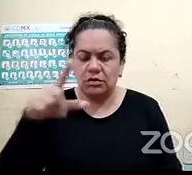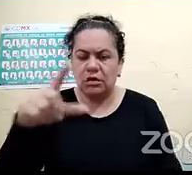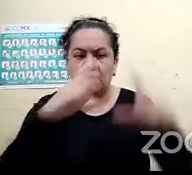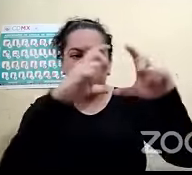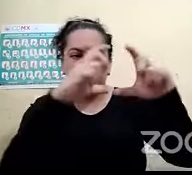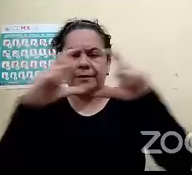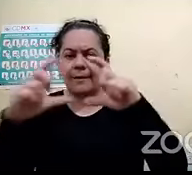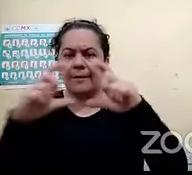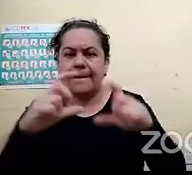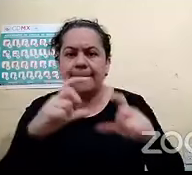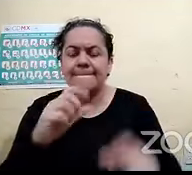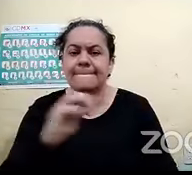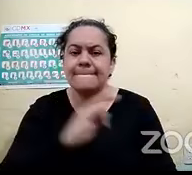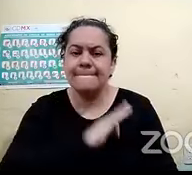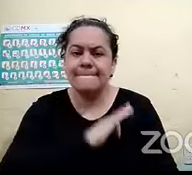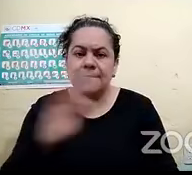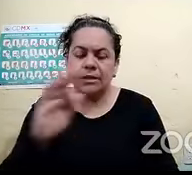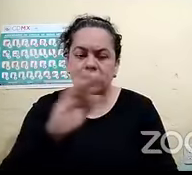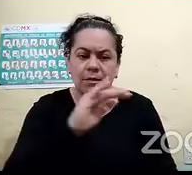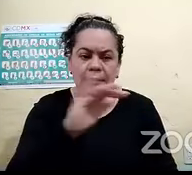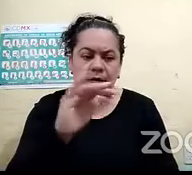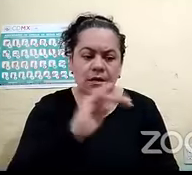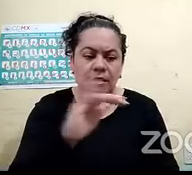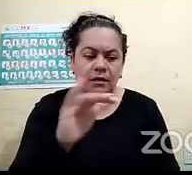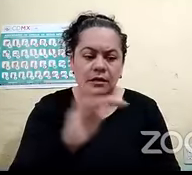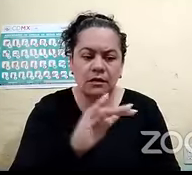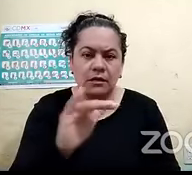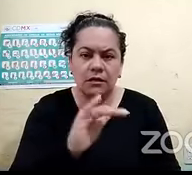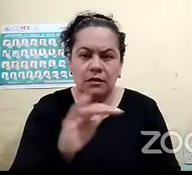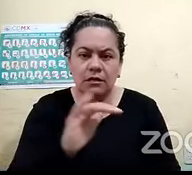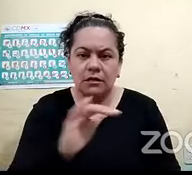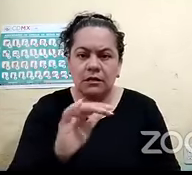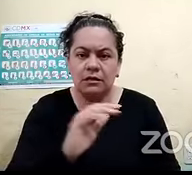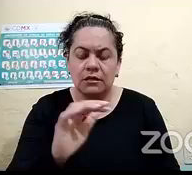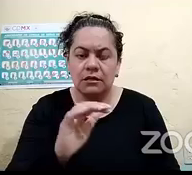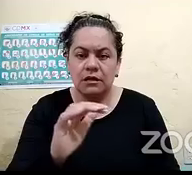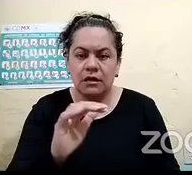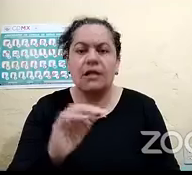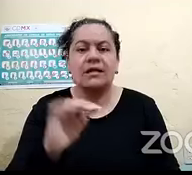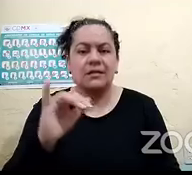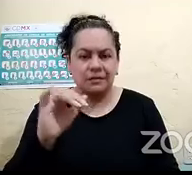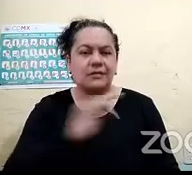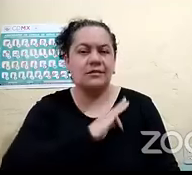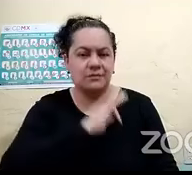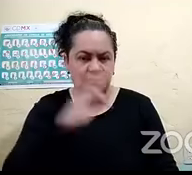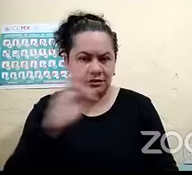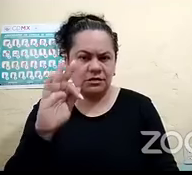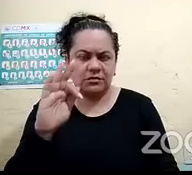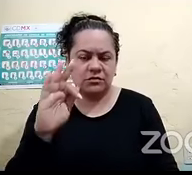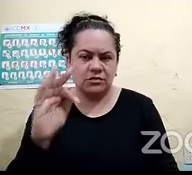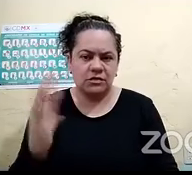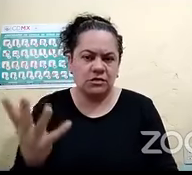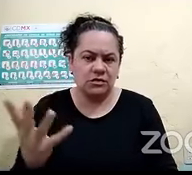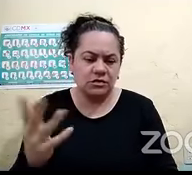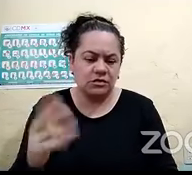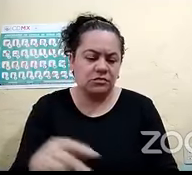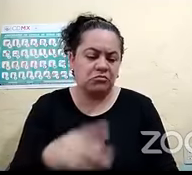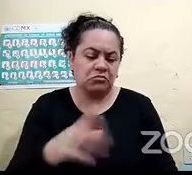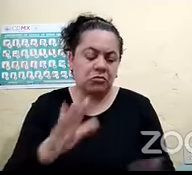y que podemos leerlo en cualquier momento sin necesidad de que haya luz o de que esté lloviendo o que